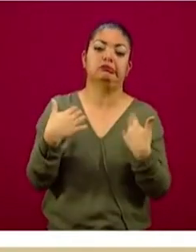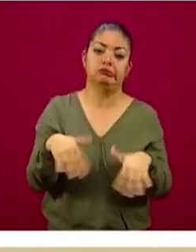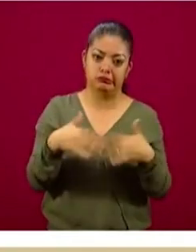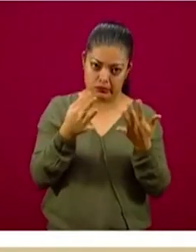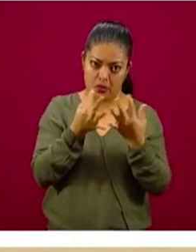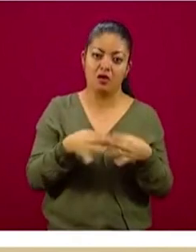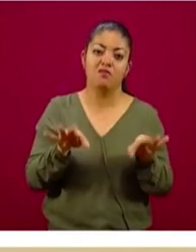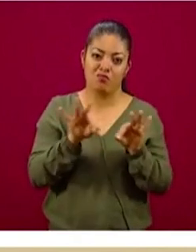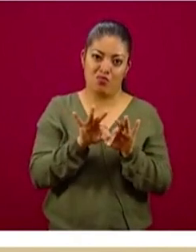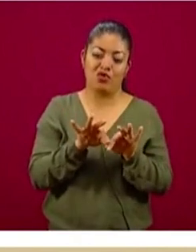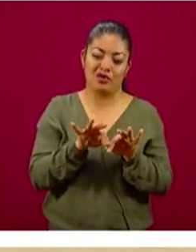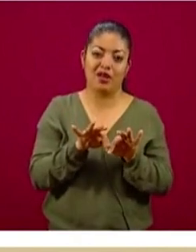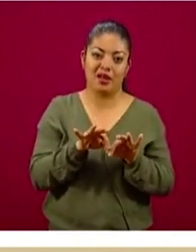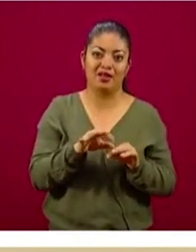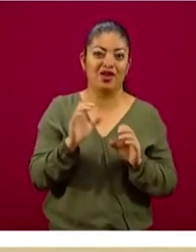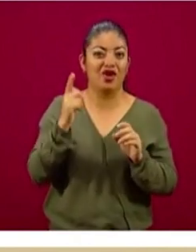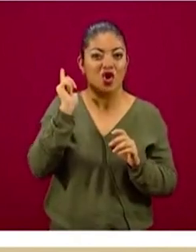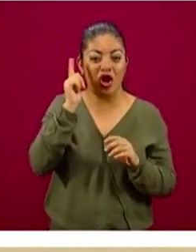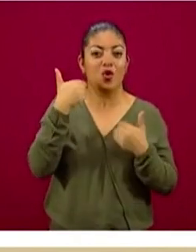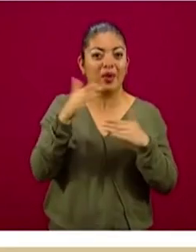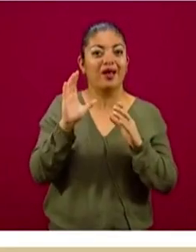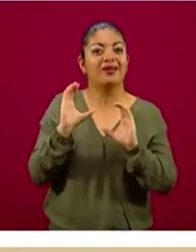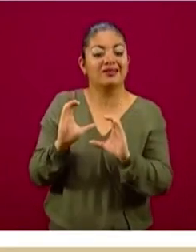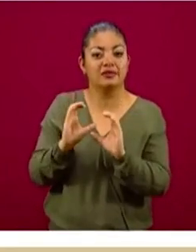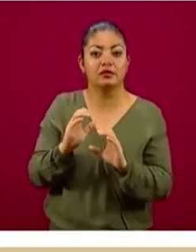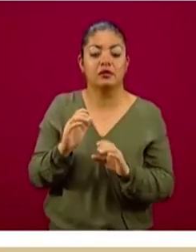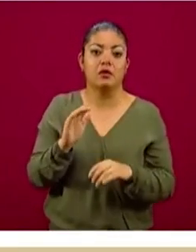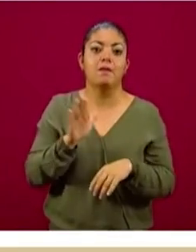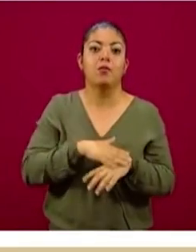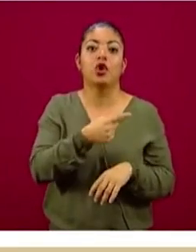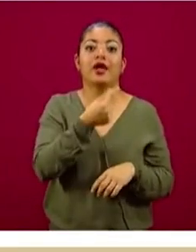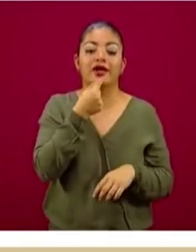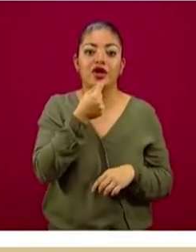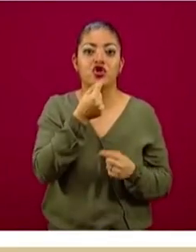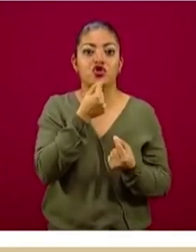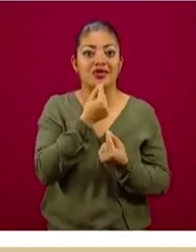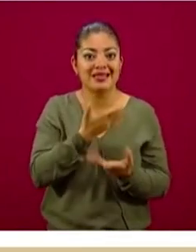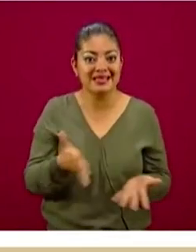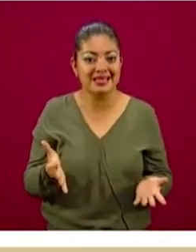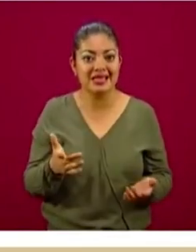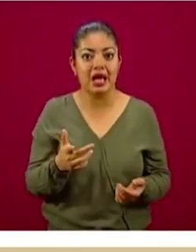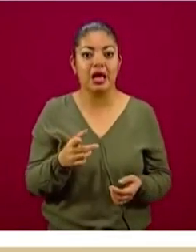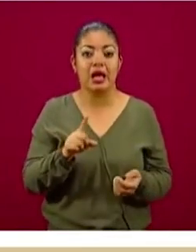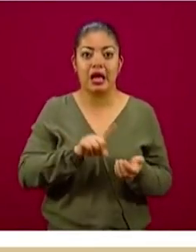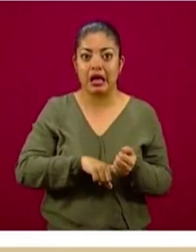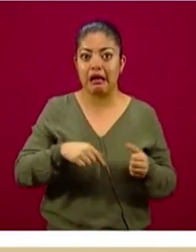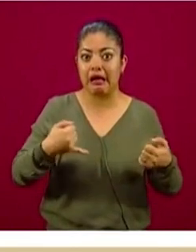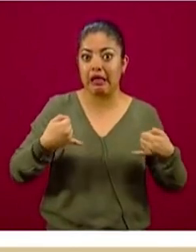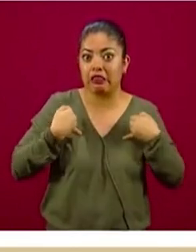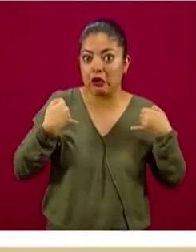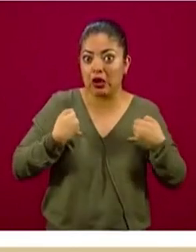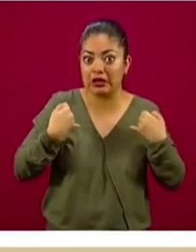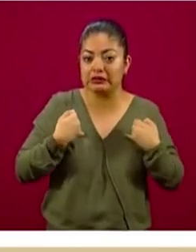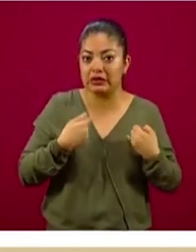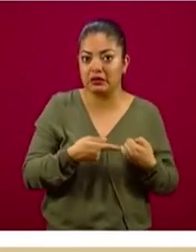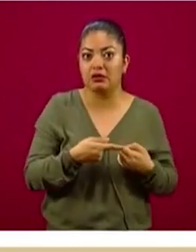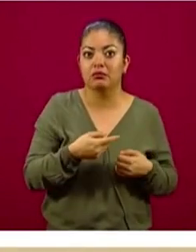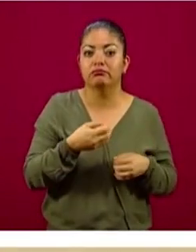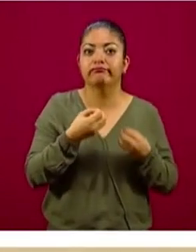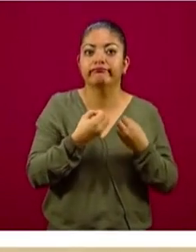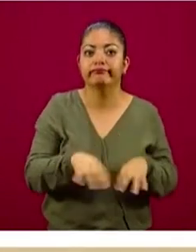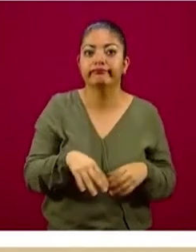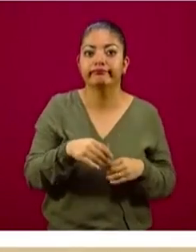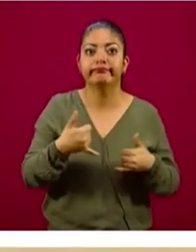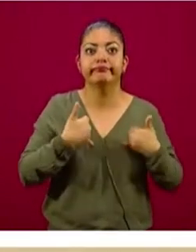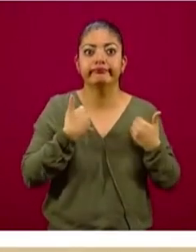evitarla y sobre todo que los niños, niñas y adolescentes son más años de vida potencialmente perdidos. De